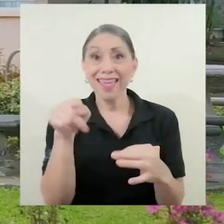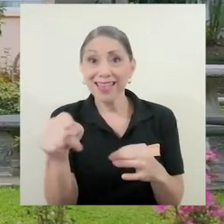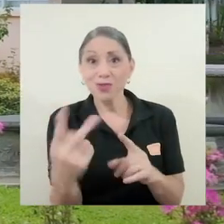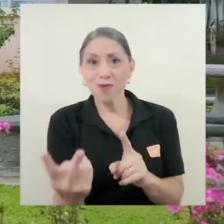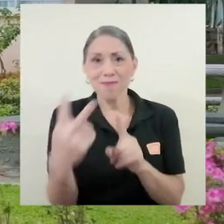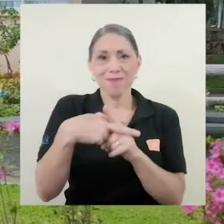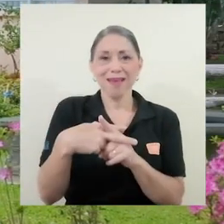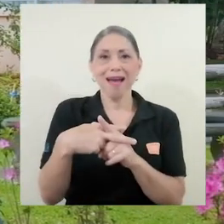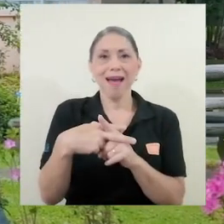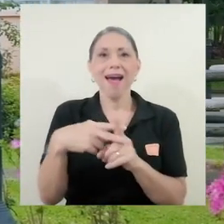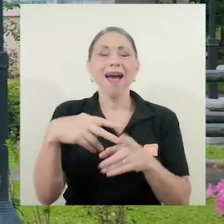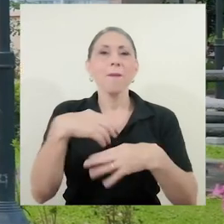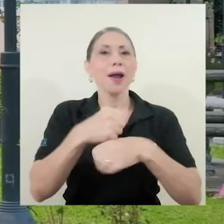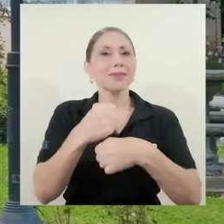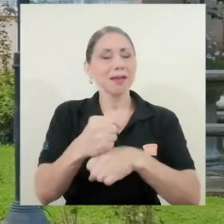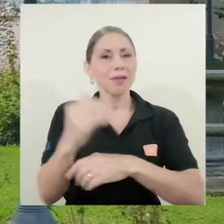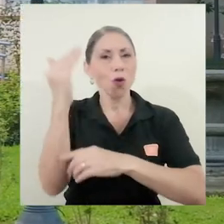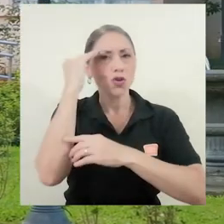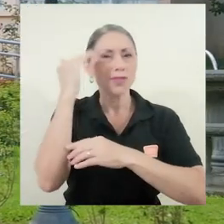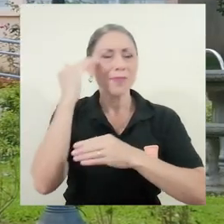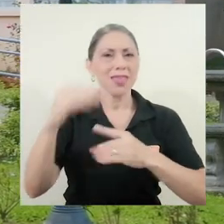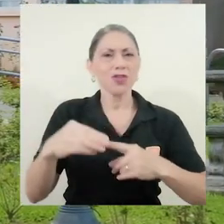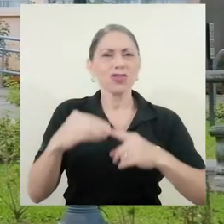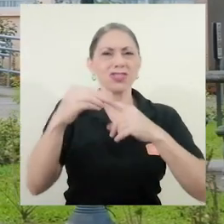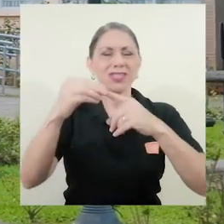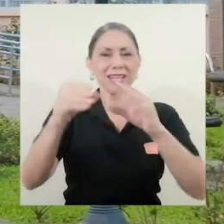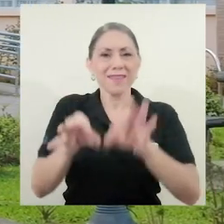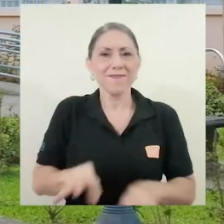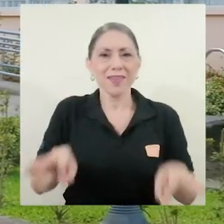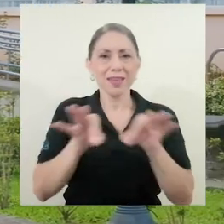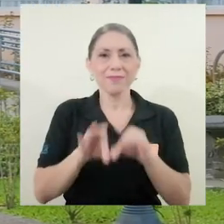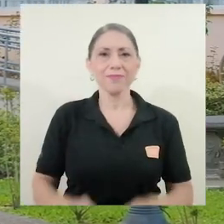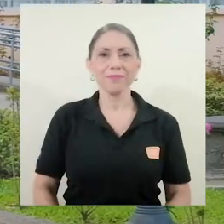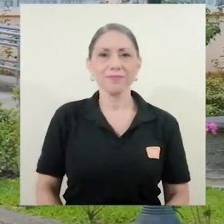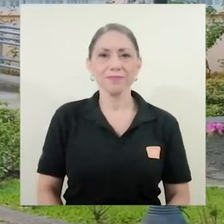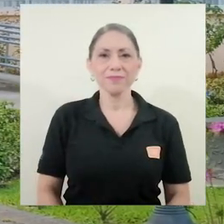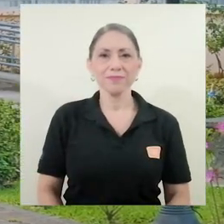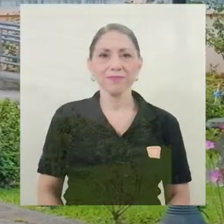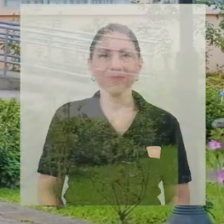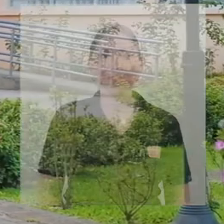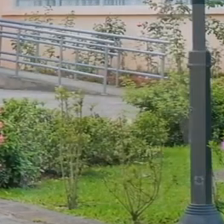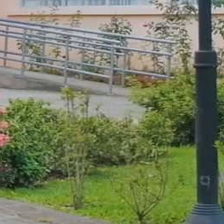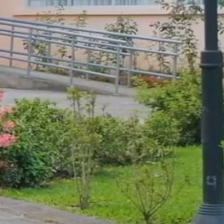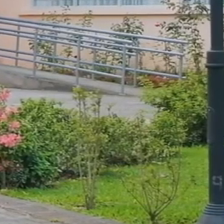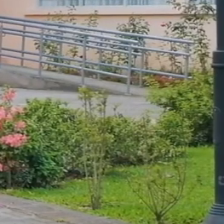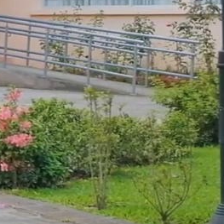eso para crear un conocimiento significativo. ¡Gracias!